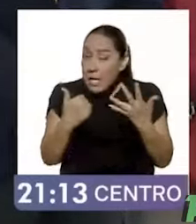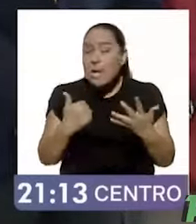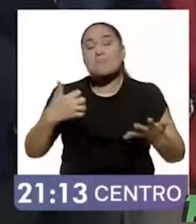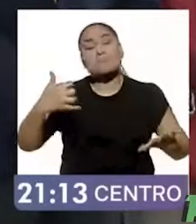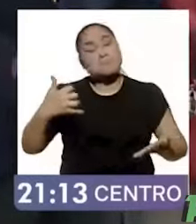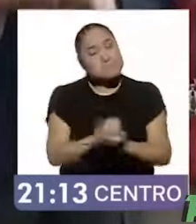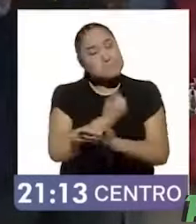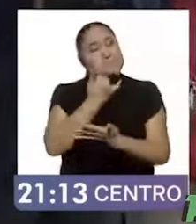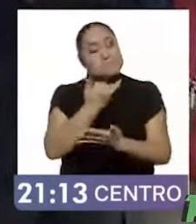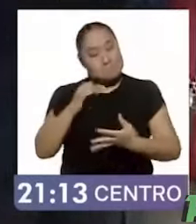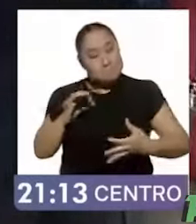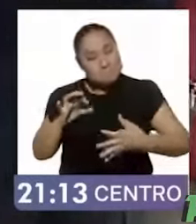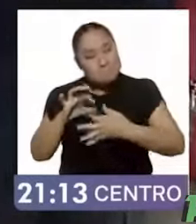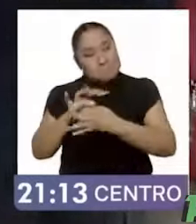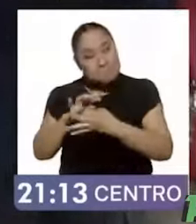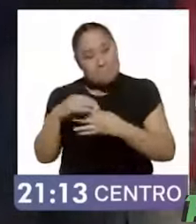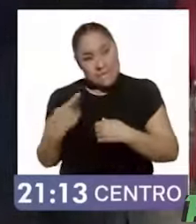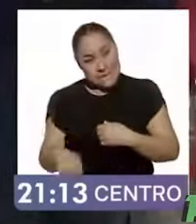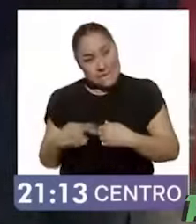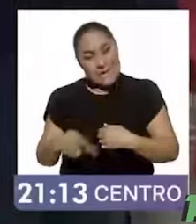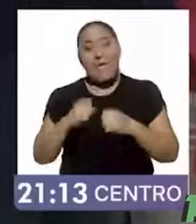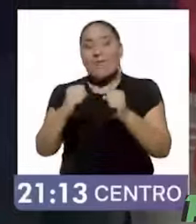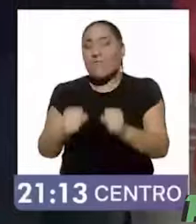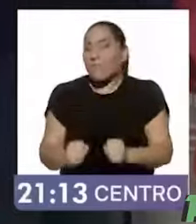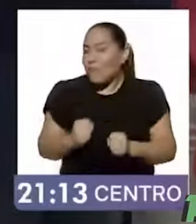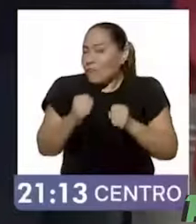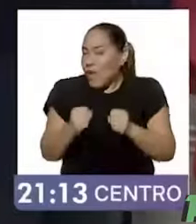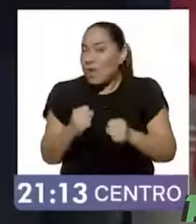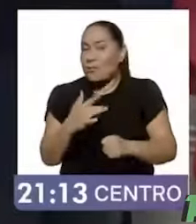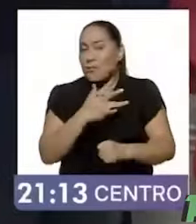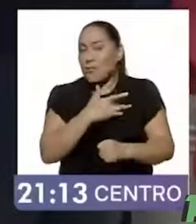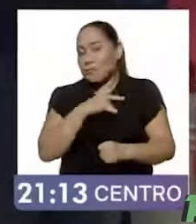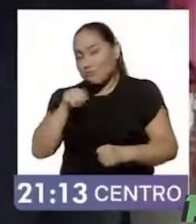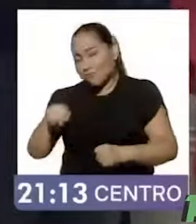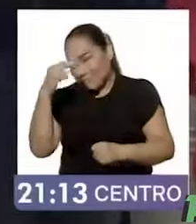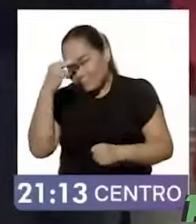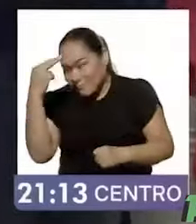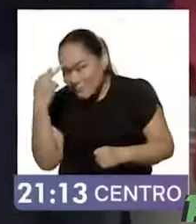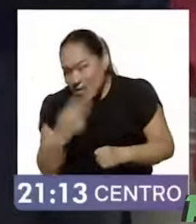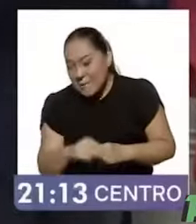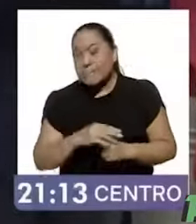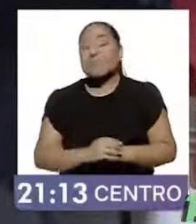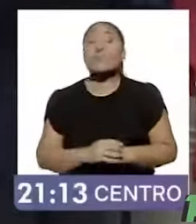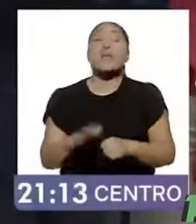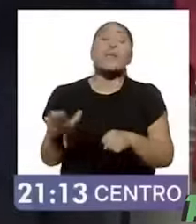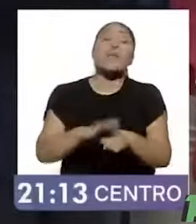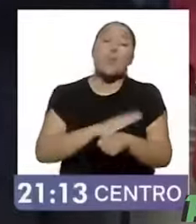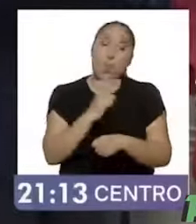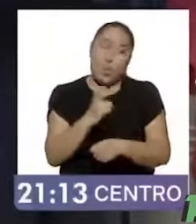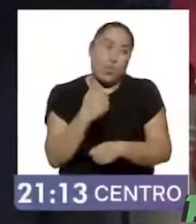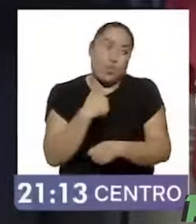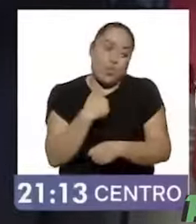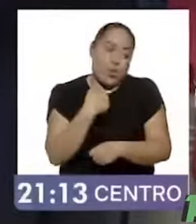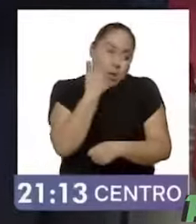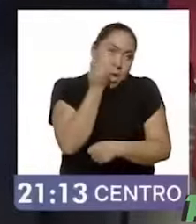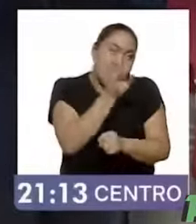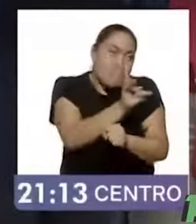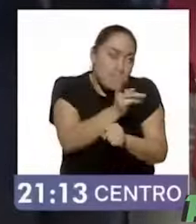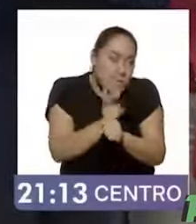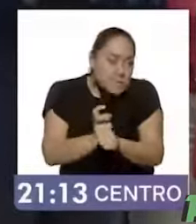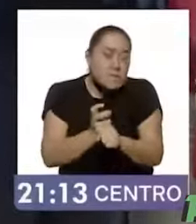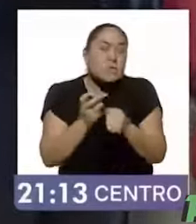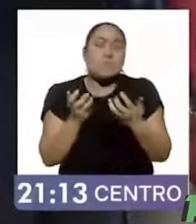ganado la coalición Fuerza y Corazón por México. Y por ello la convocatoria es que estamos